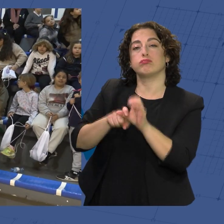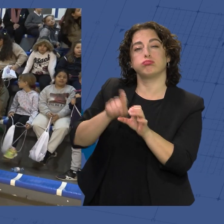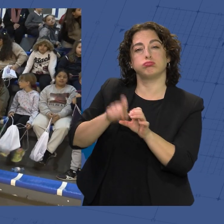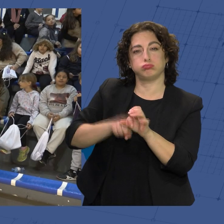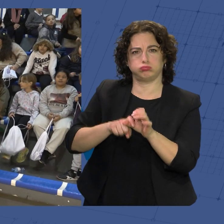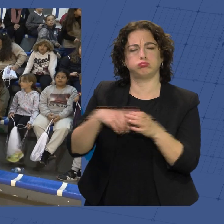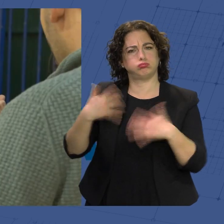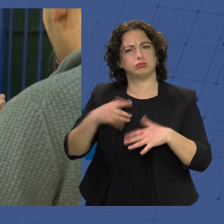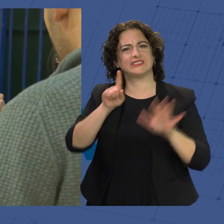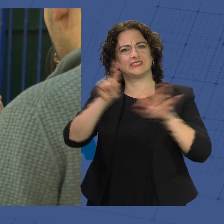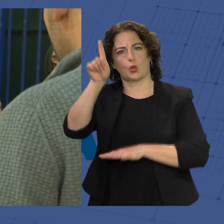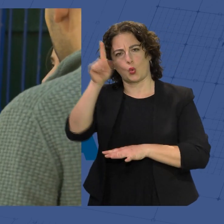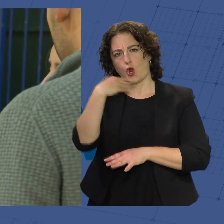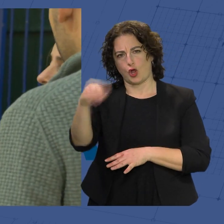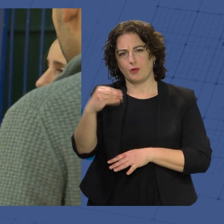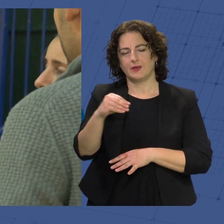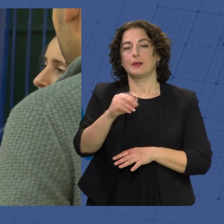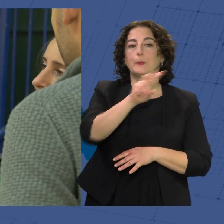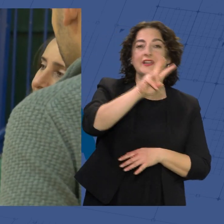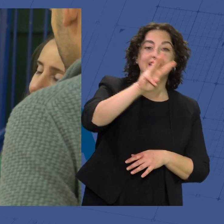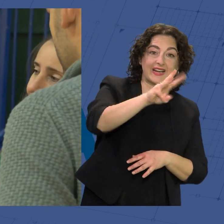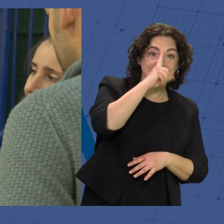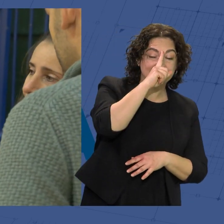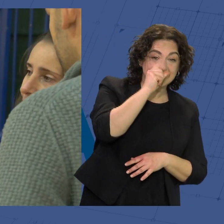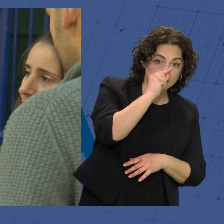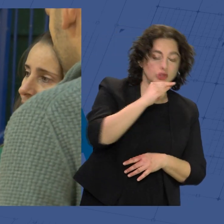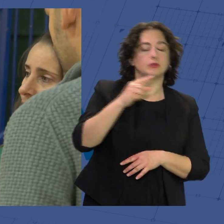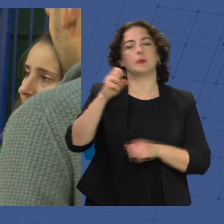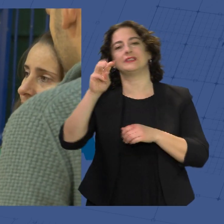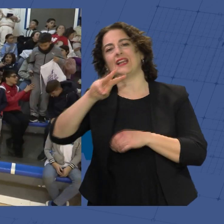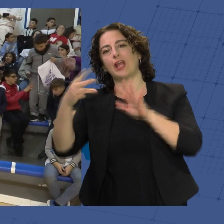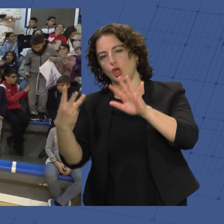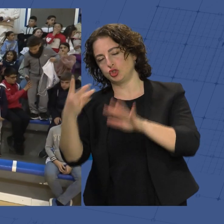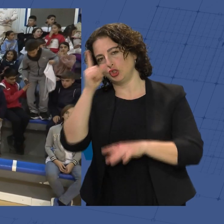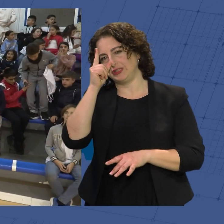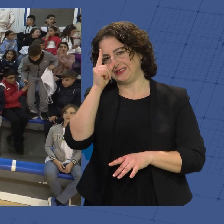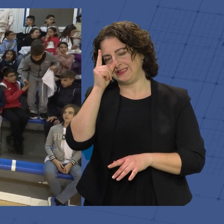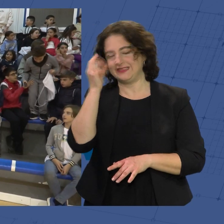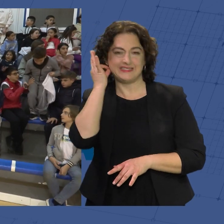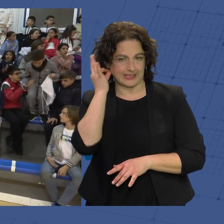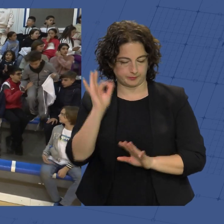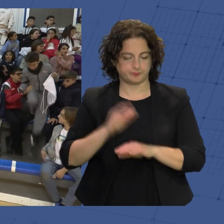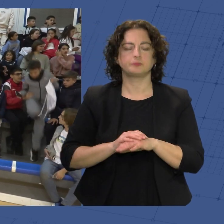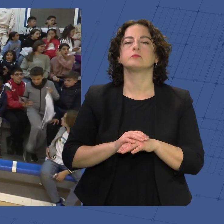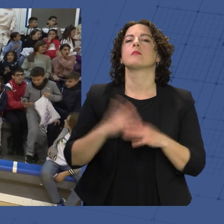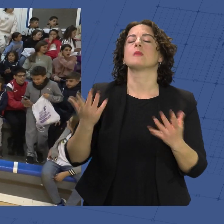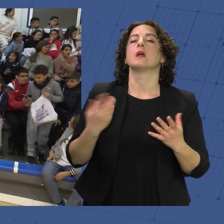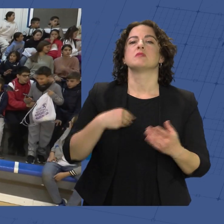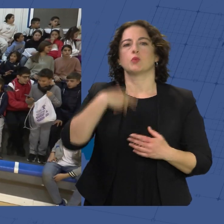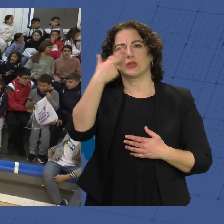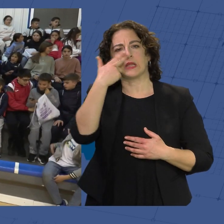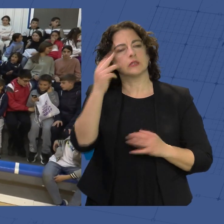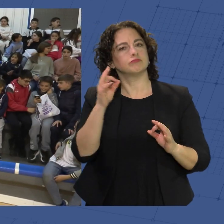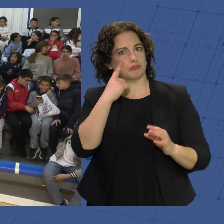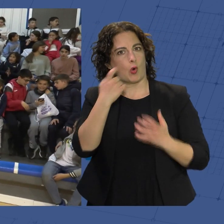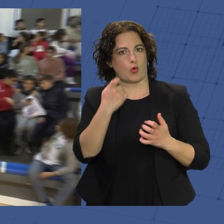notable con 61 jóvenes repartidos entre 23 niños y 38 niñas de varias instituciones educativas. Estas cifras reflejan un interés creciente y